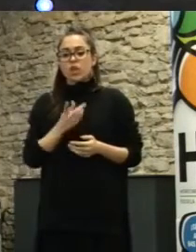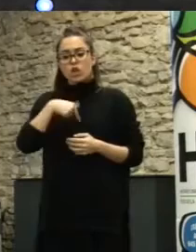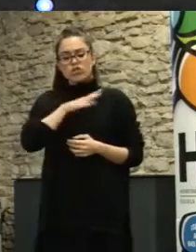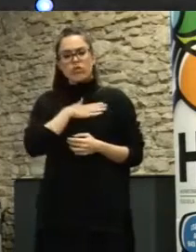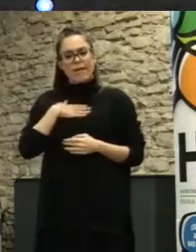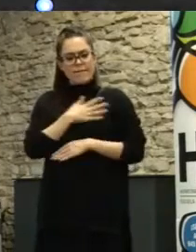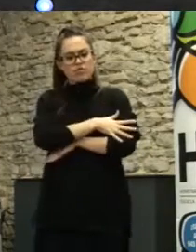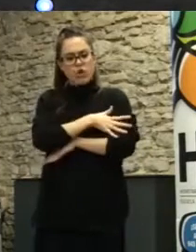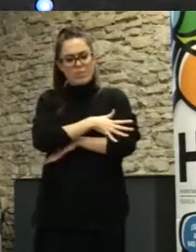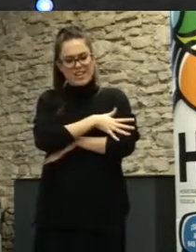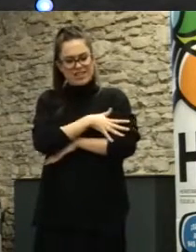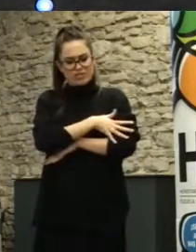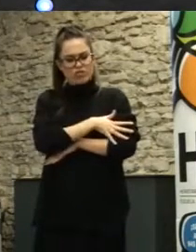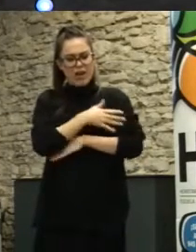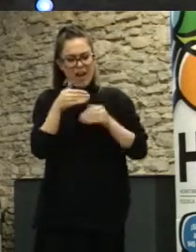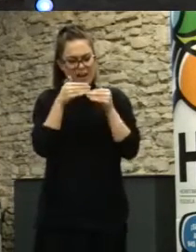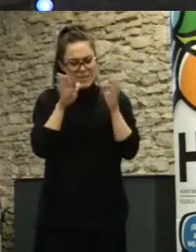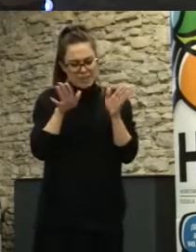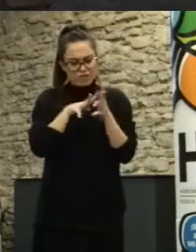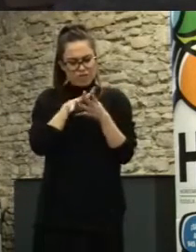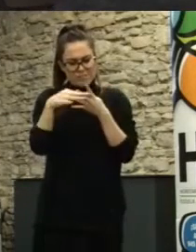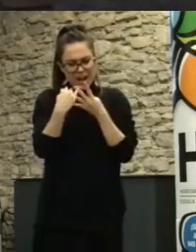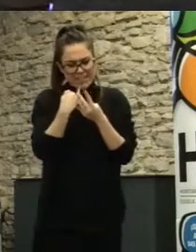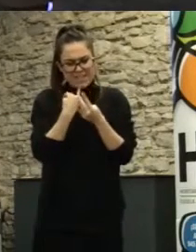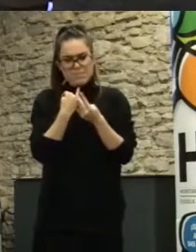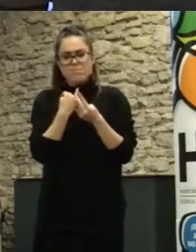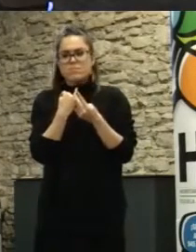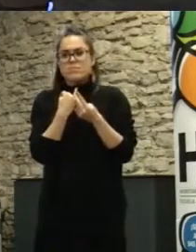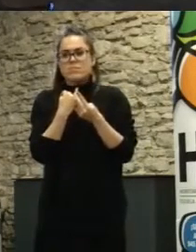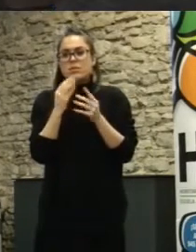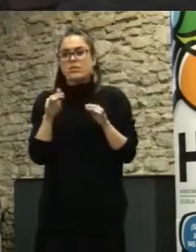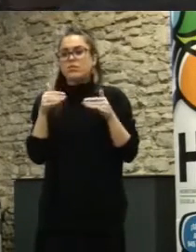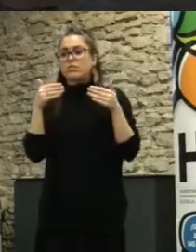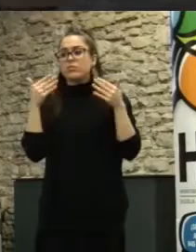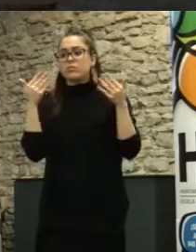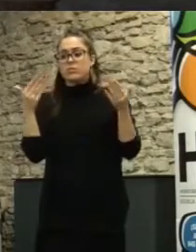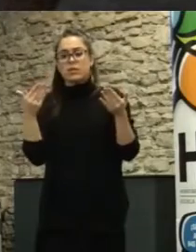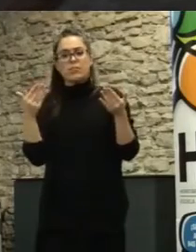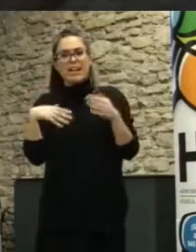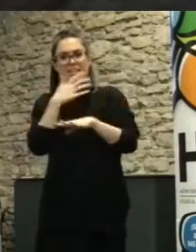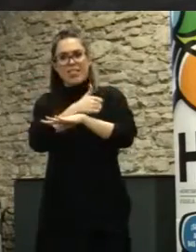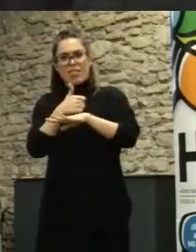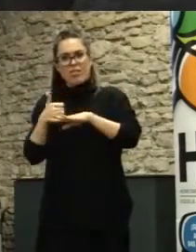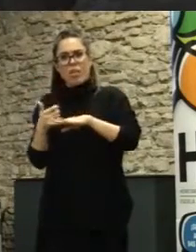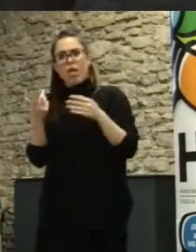abiertos, más transparentes, y que de este modo se legitimen de cara a la ciudadanía.